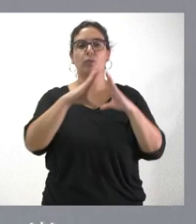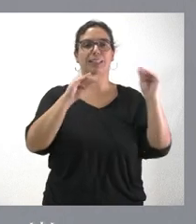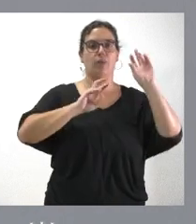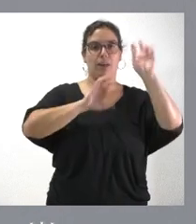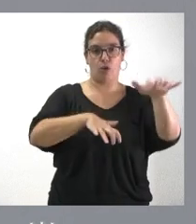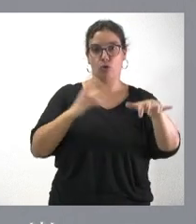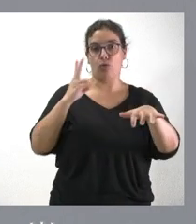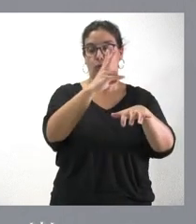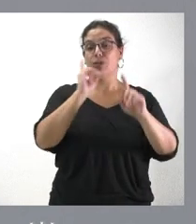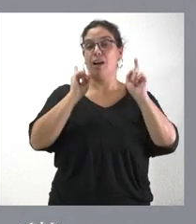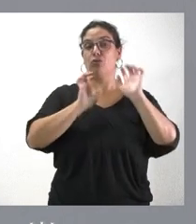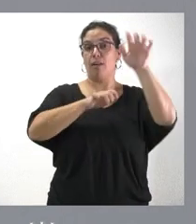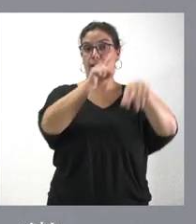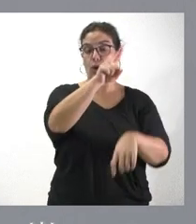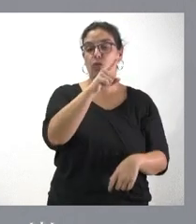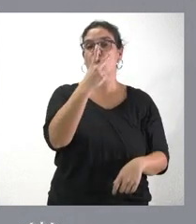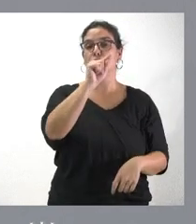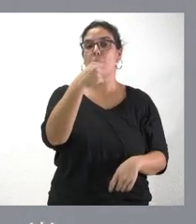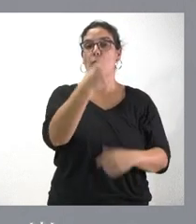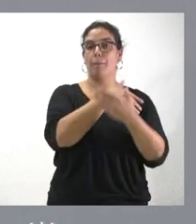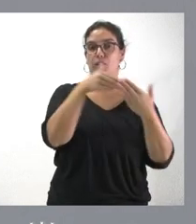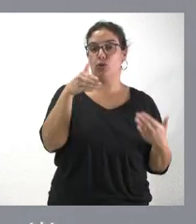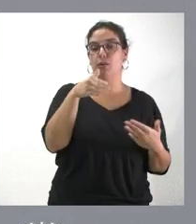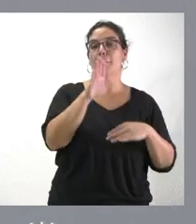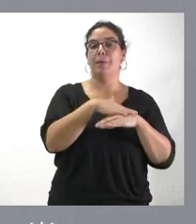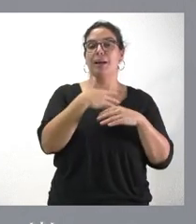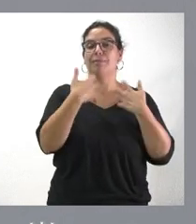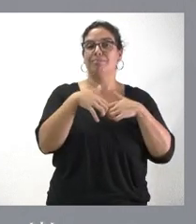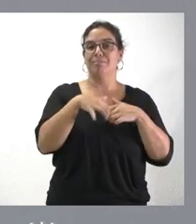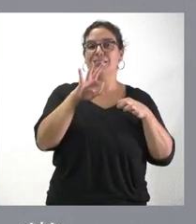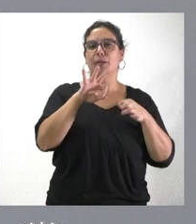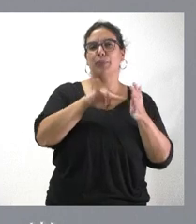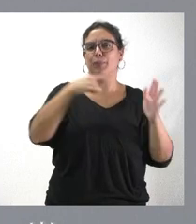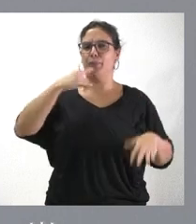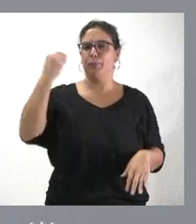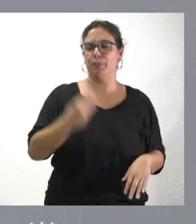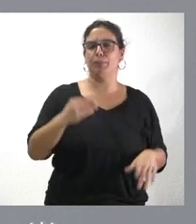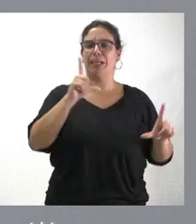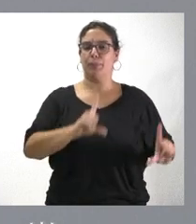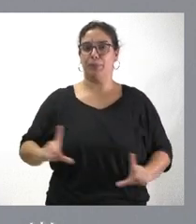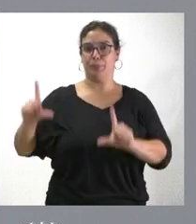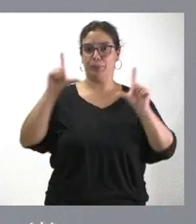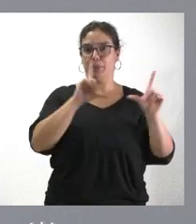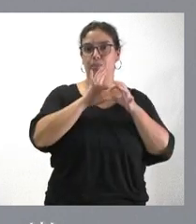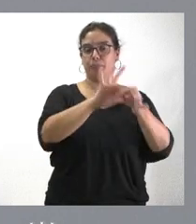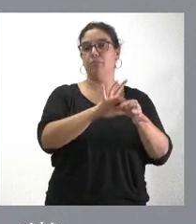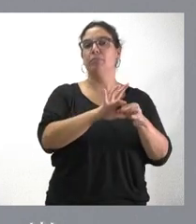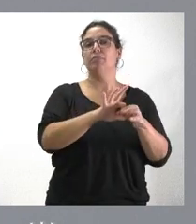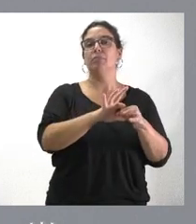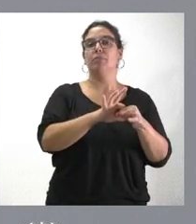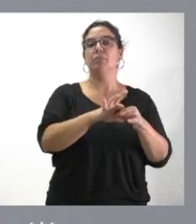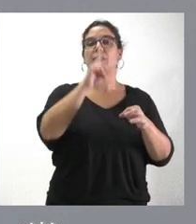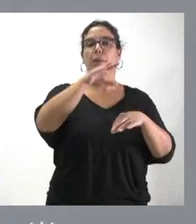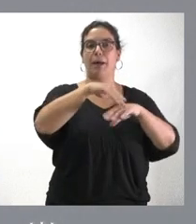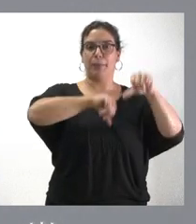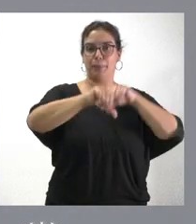En el caso de León, 2,1 millones para equipos de alta tecnología y radiología convencional e intervencionista